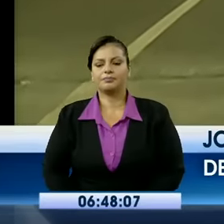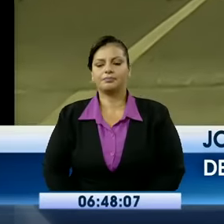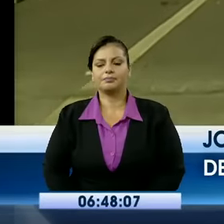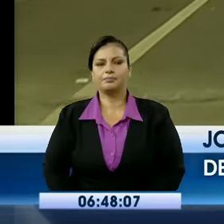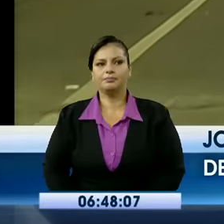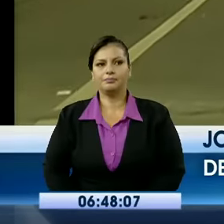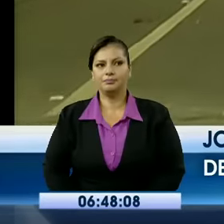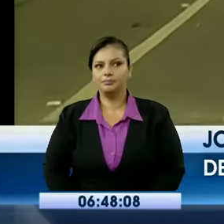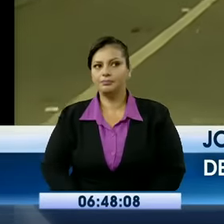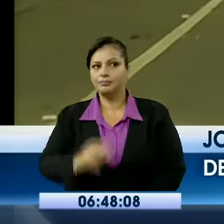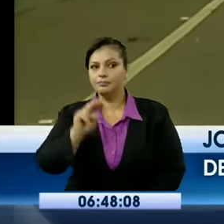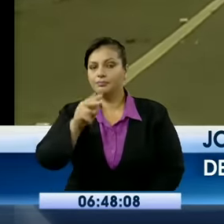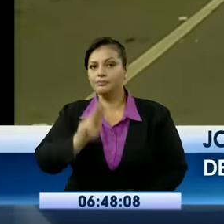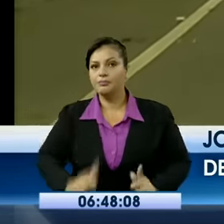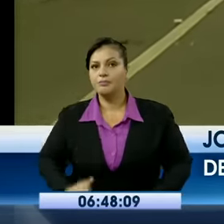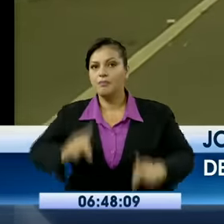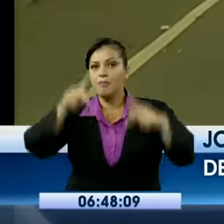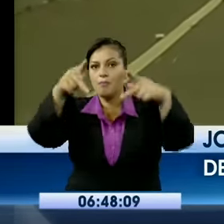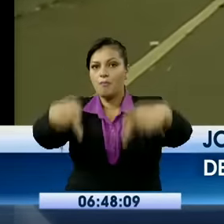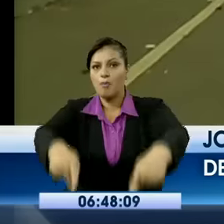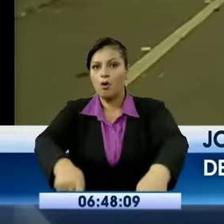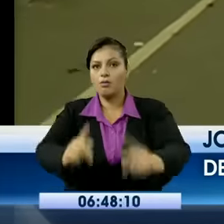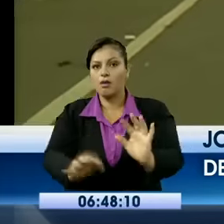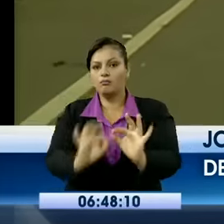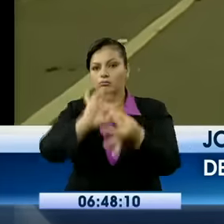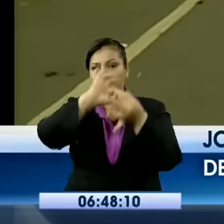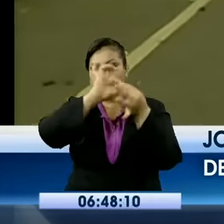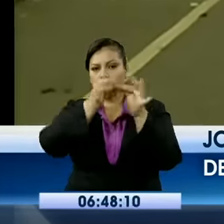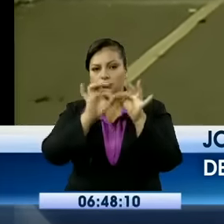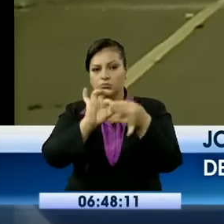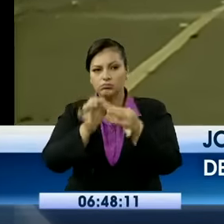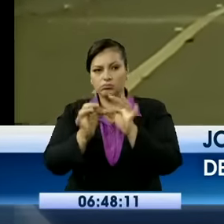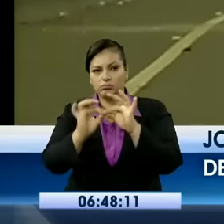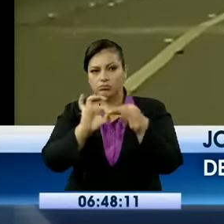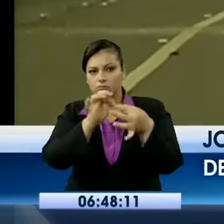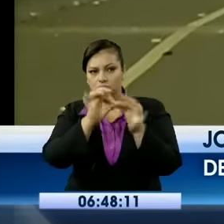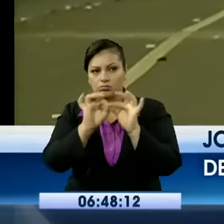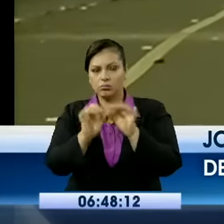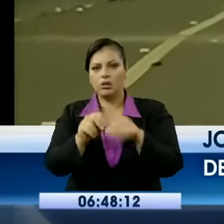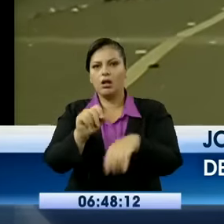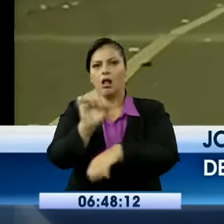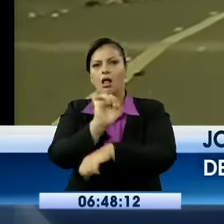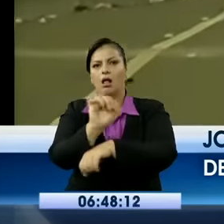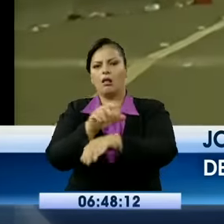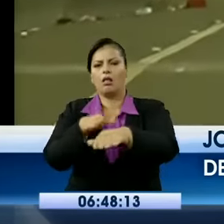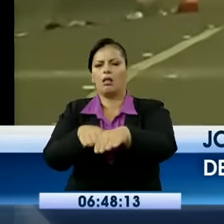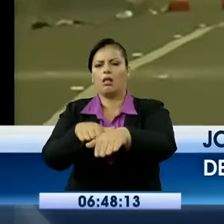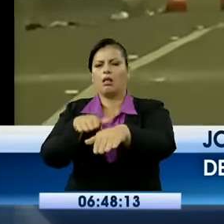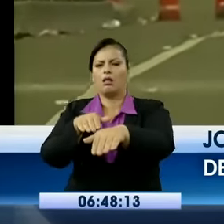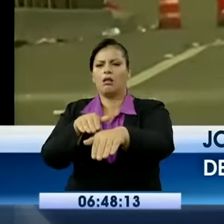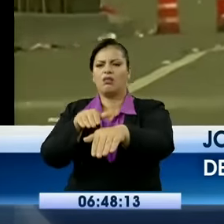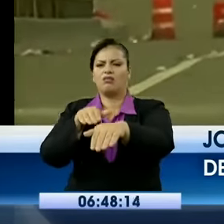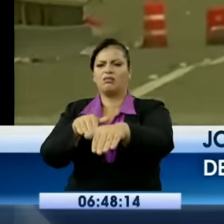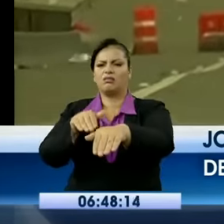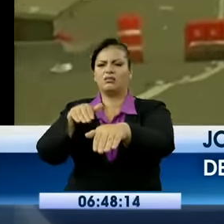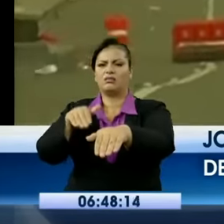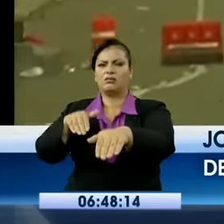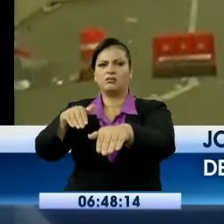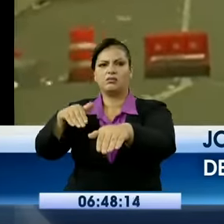conductores por el congestionamiento que se registra, ya sea en esta o en las demás